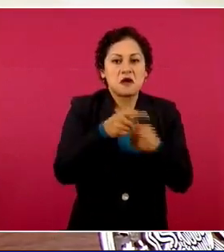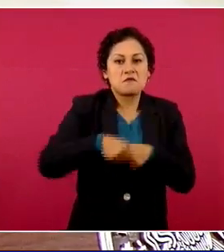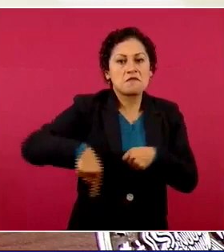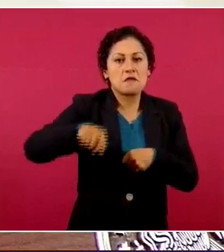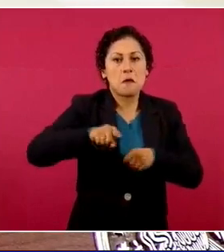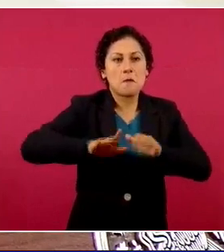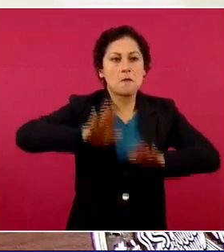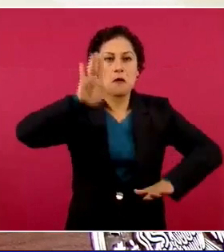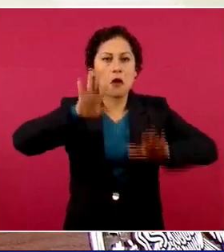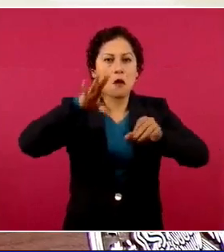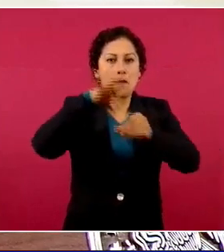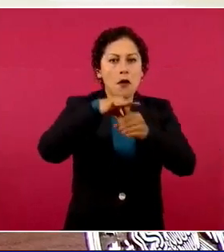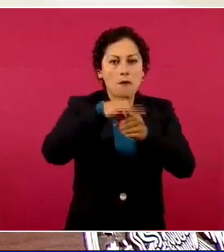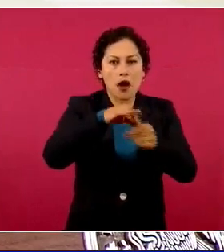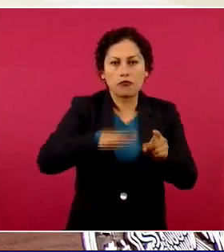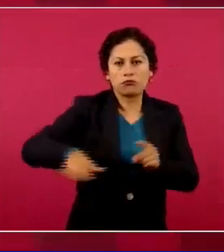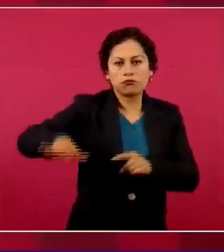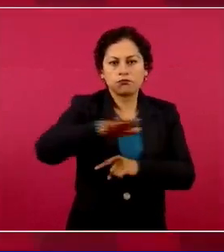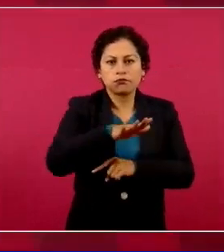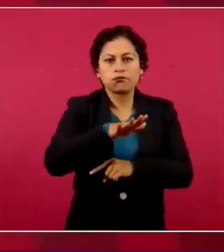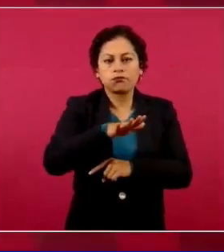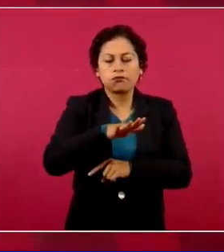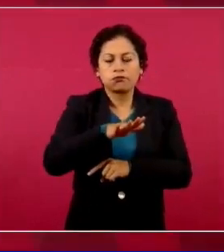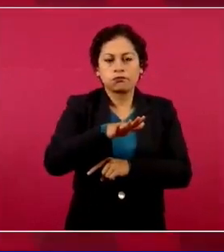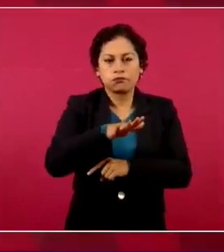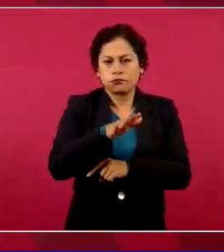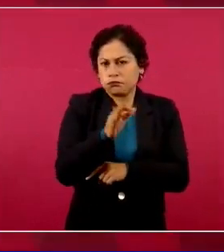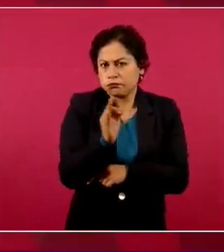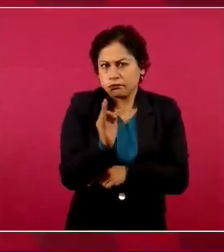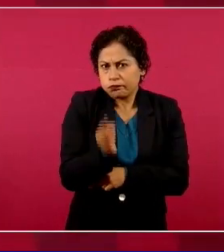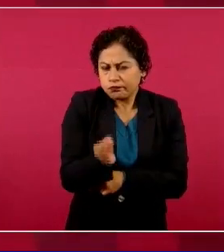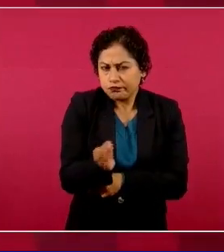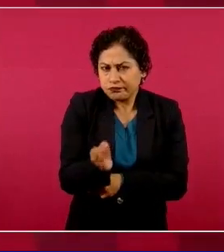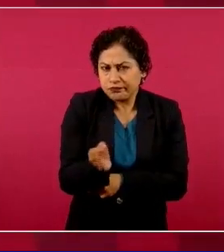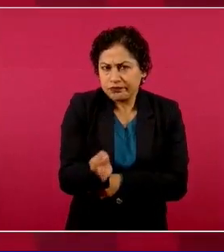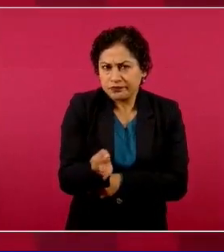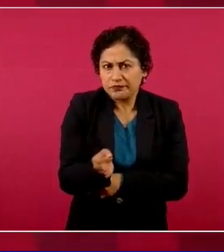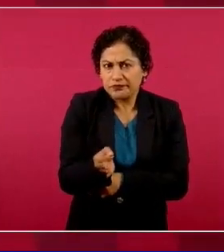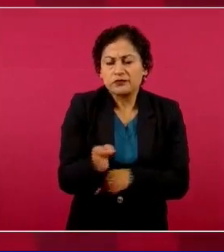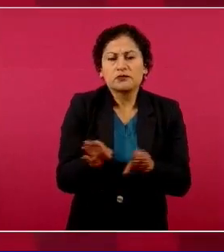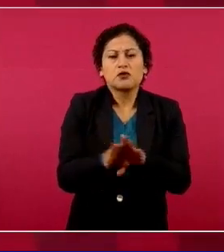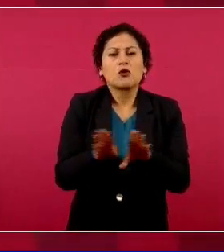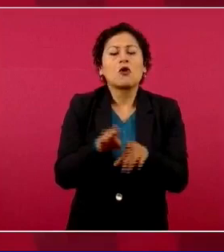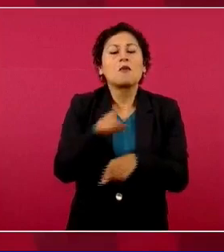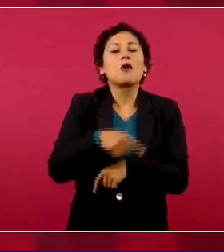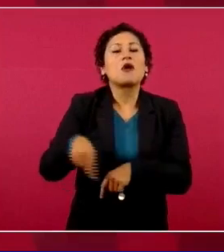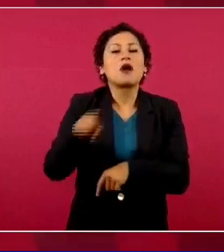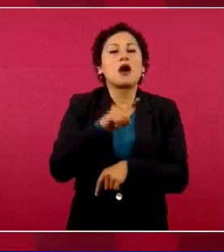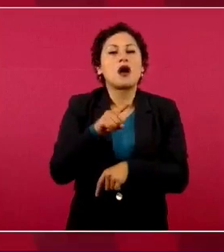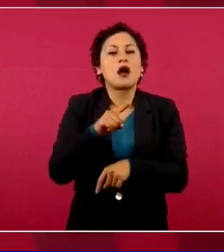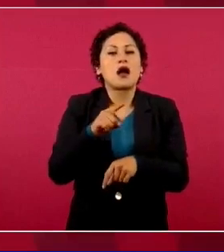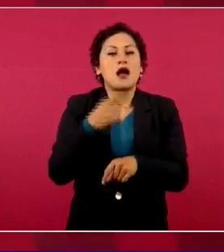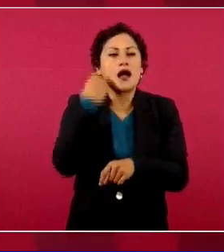sin avalúo, nada,